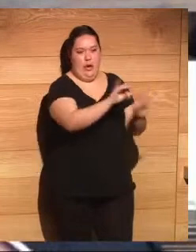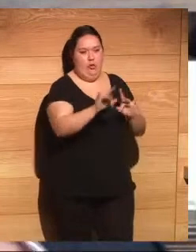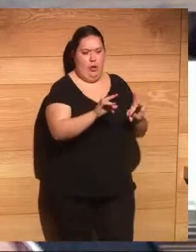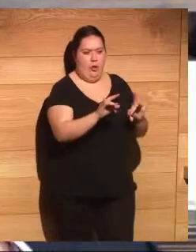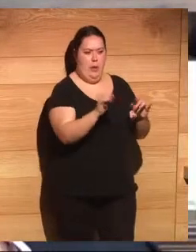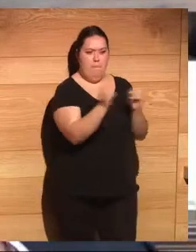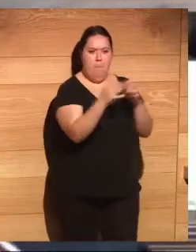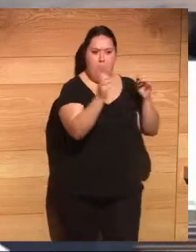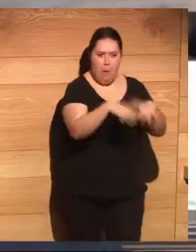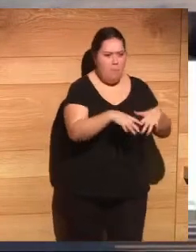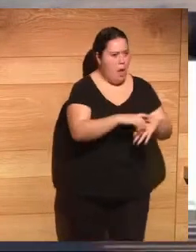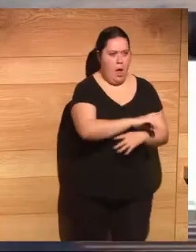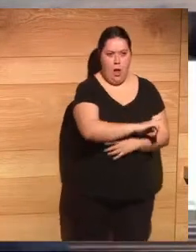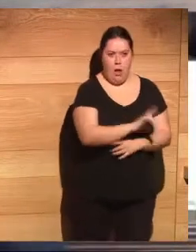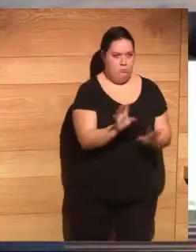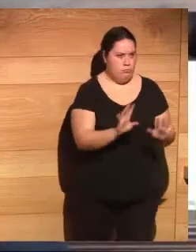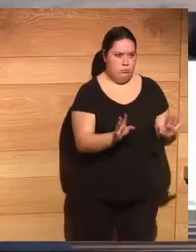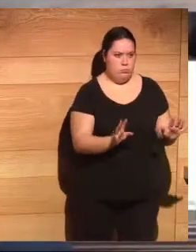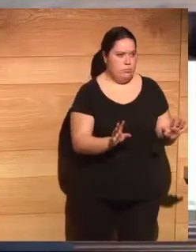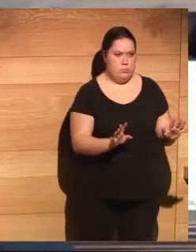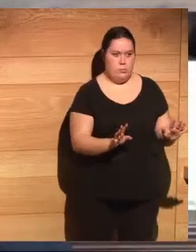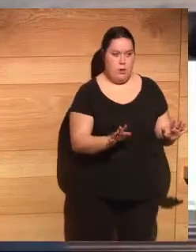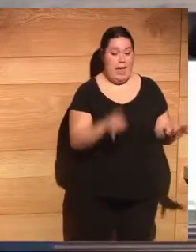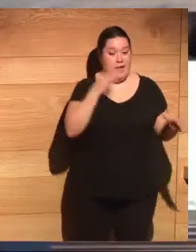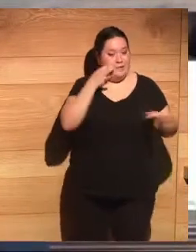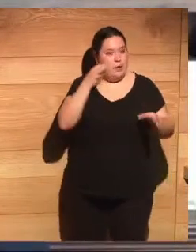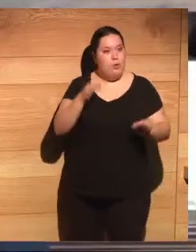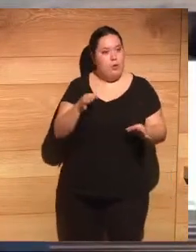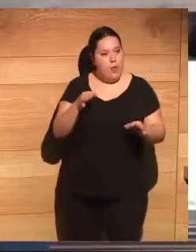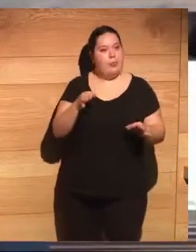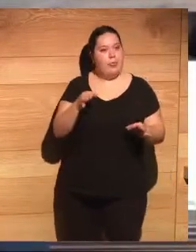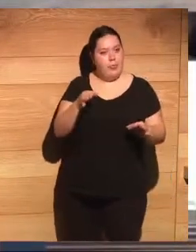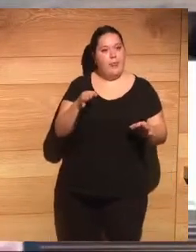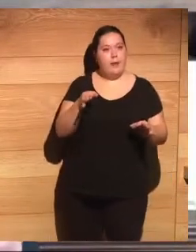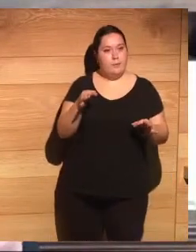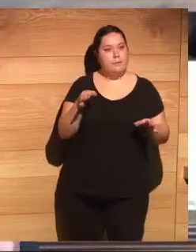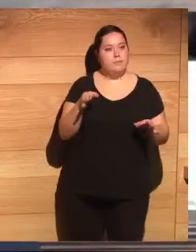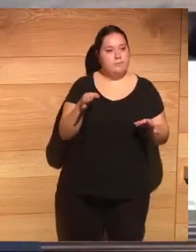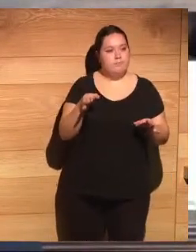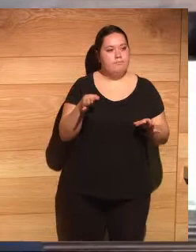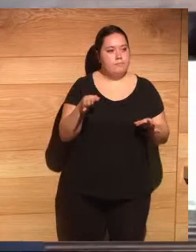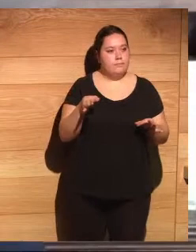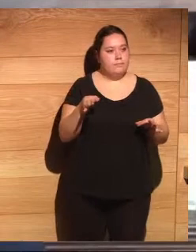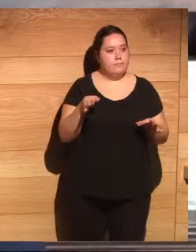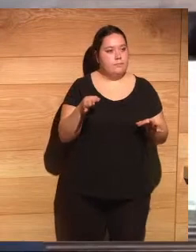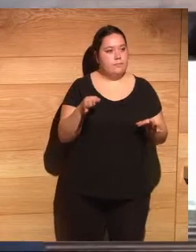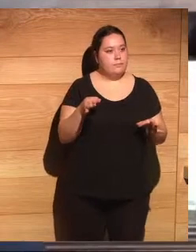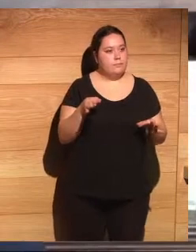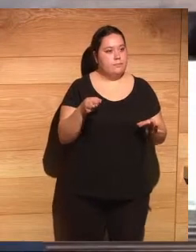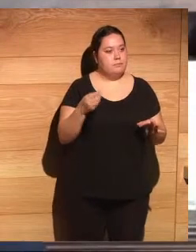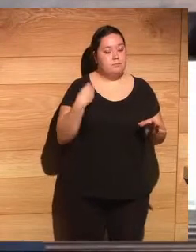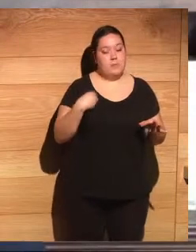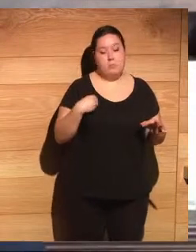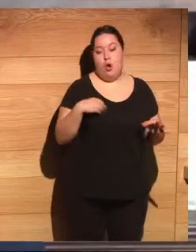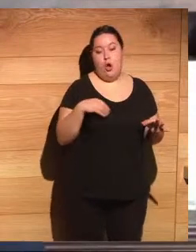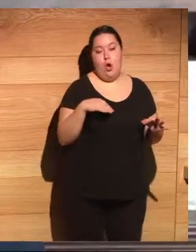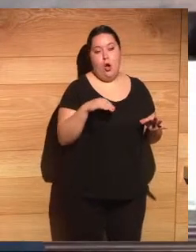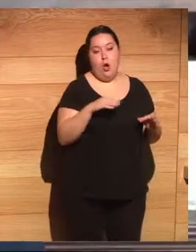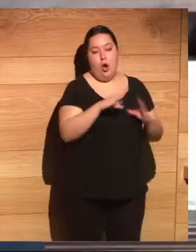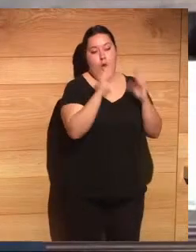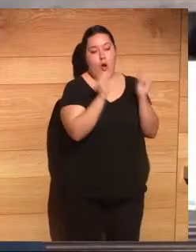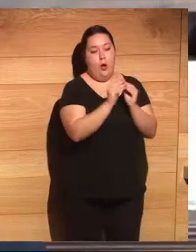bombas y con instrumentos por una seguridad como dice la resolución de la UNESCO